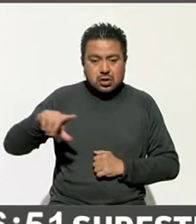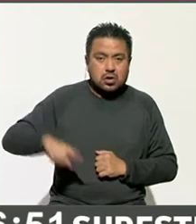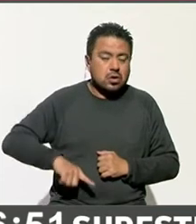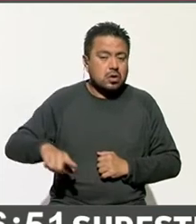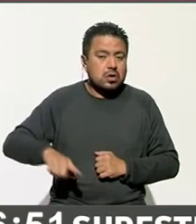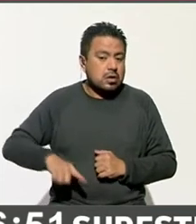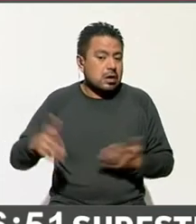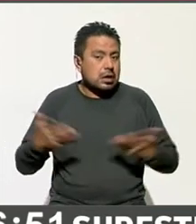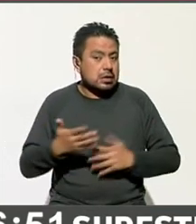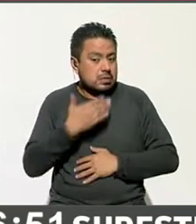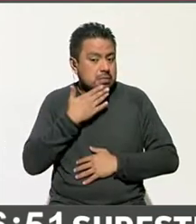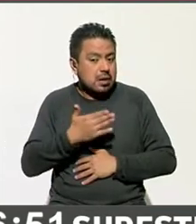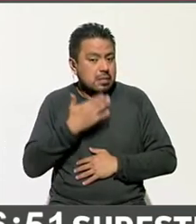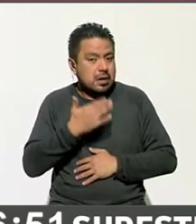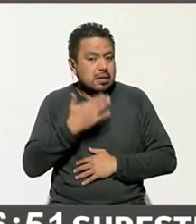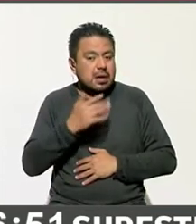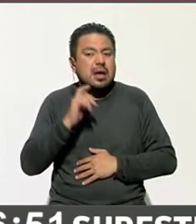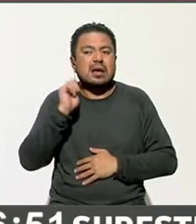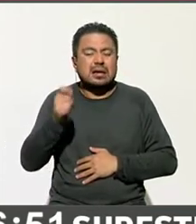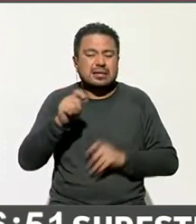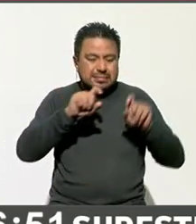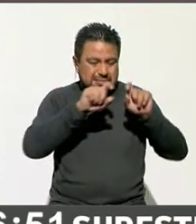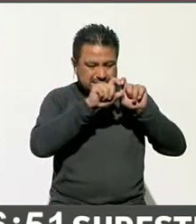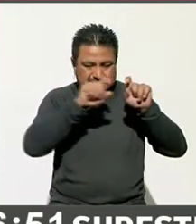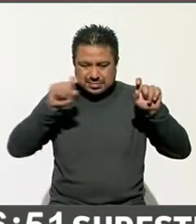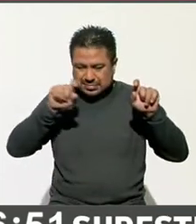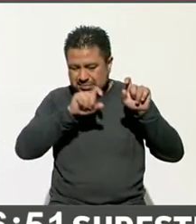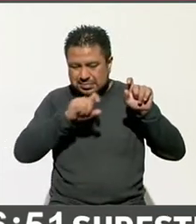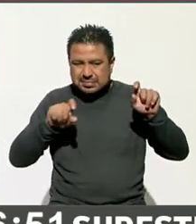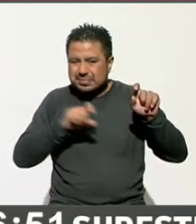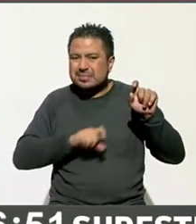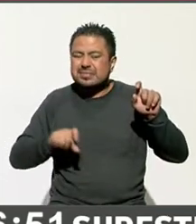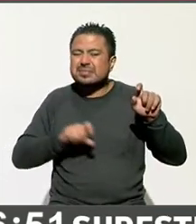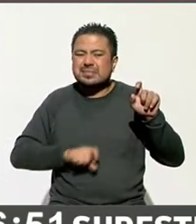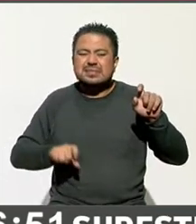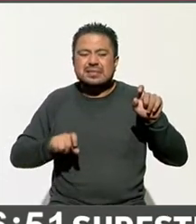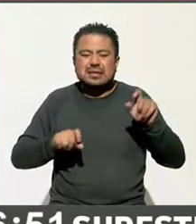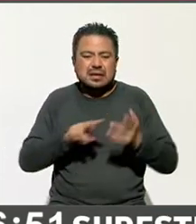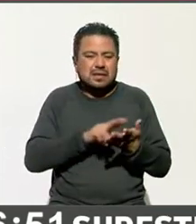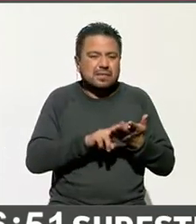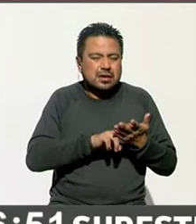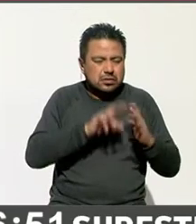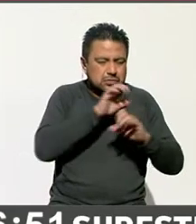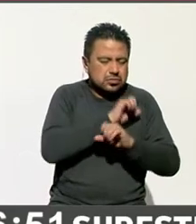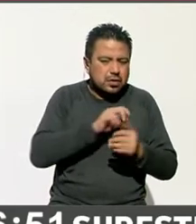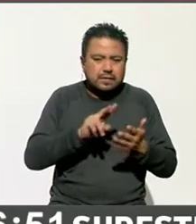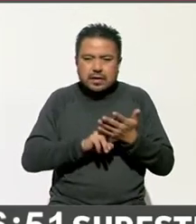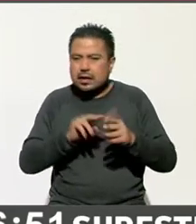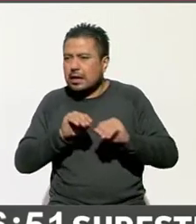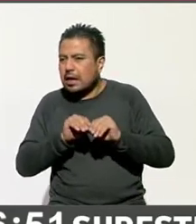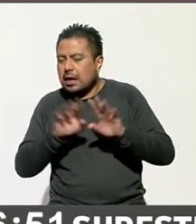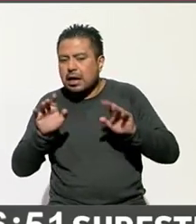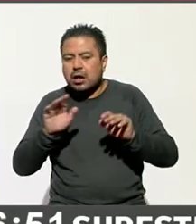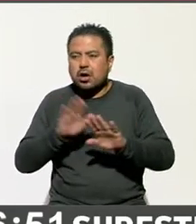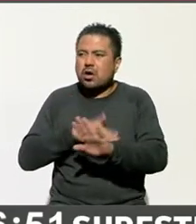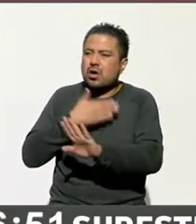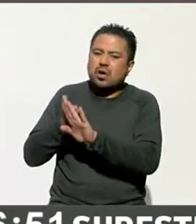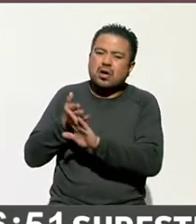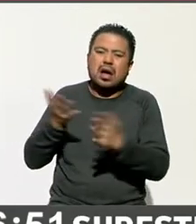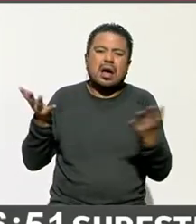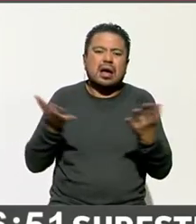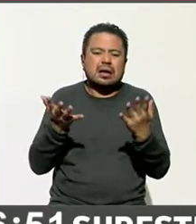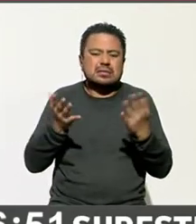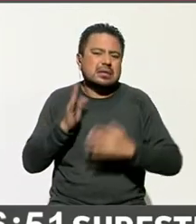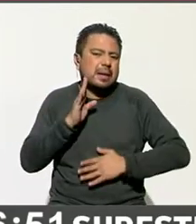hace muy bien o bien, que son las barras, digamos, verde oscuro y verde claro, contra lo que hace